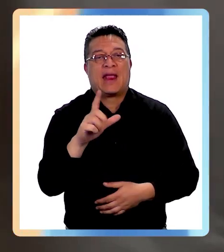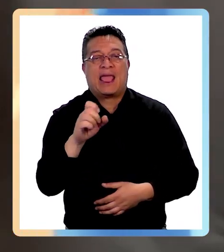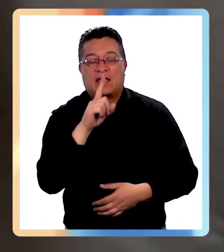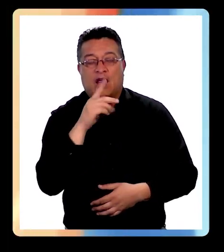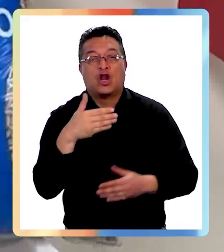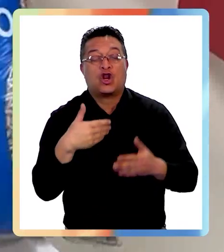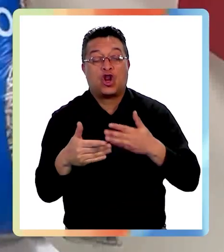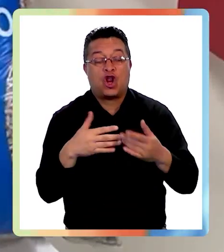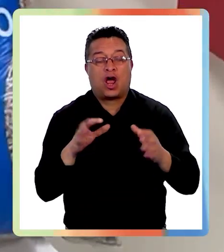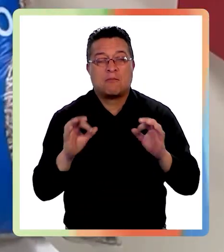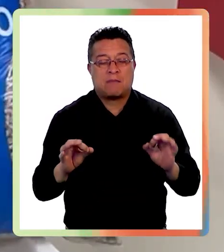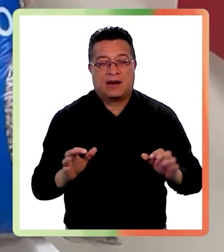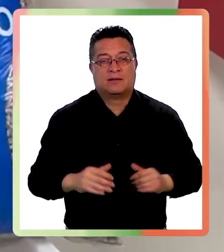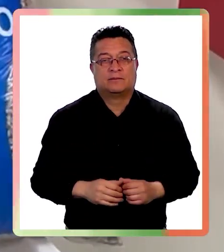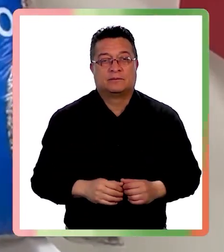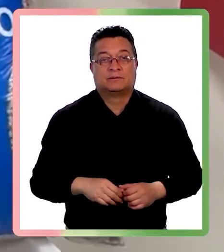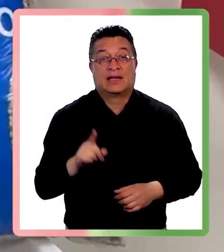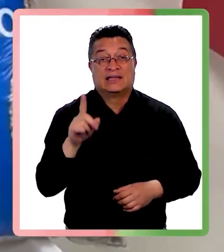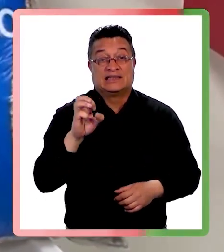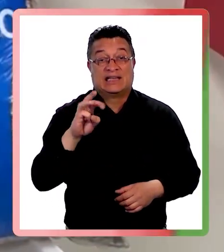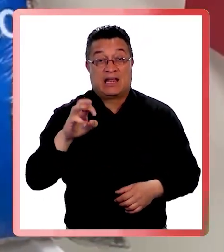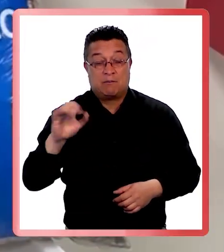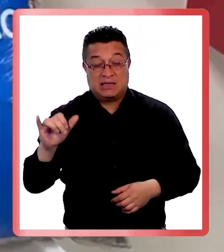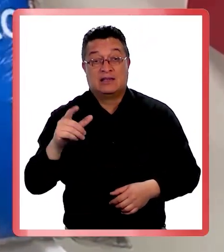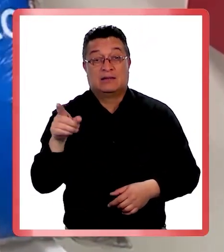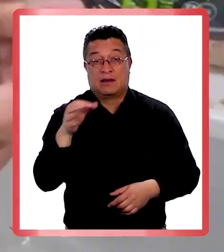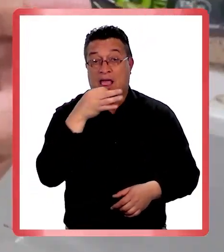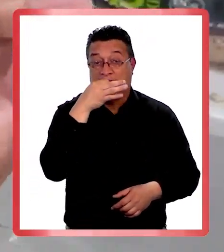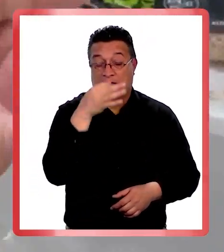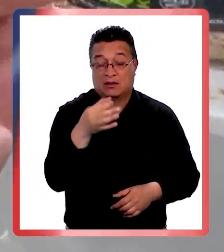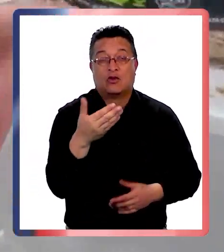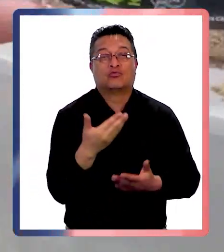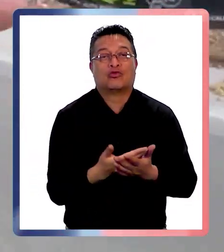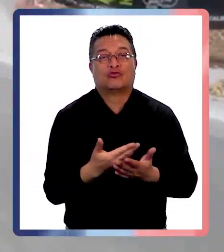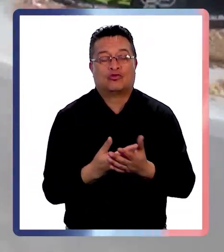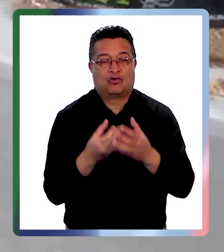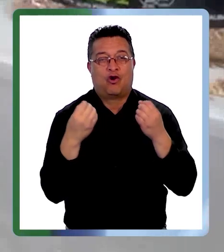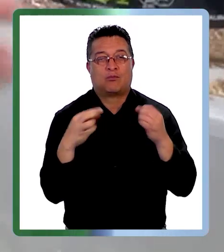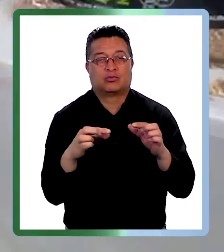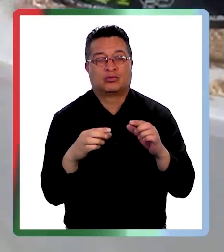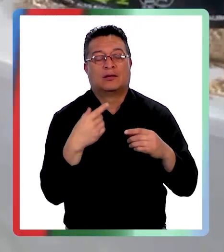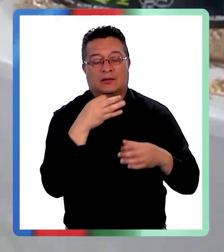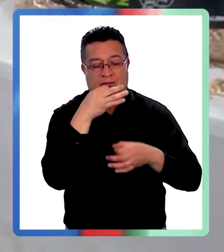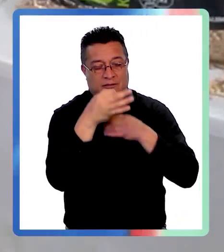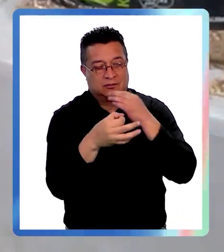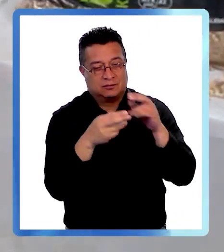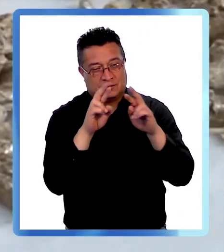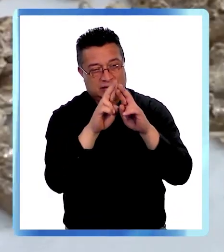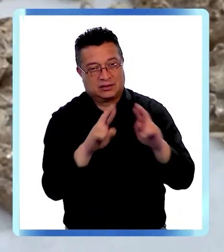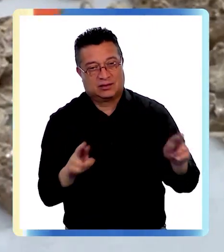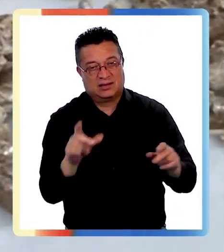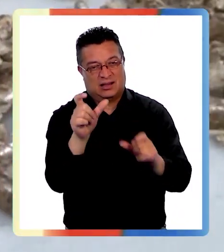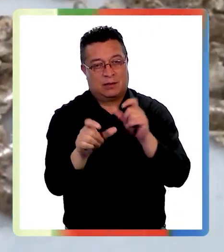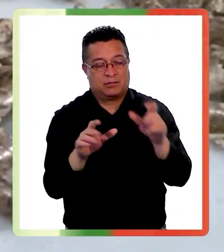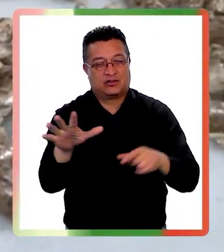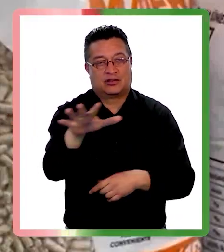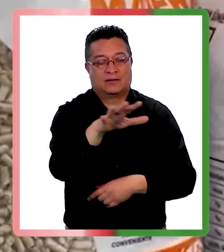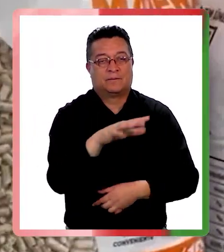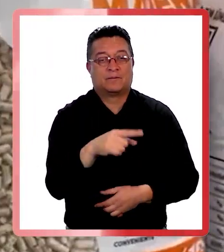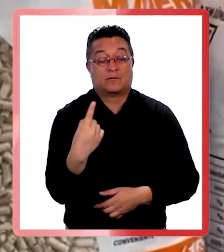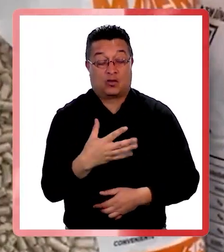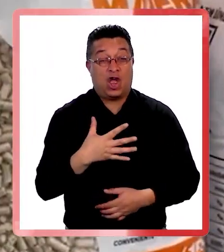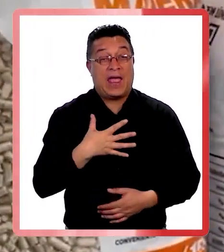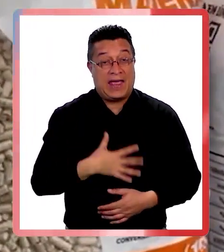y regular El Ceremia de Medio Ambiente Félix Contreras aprovechó la oportunidad para entregar un mensaje de tranquilidad a la población Lo que